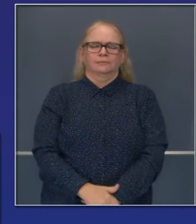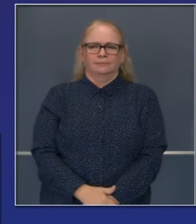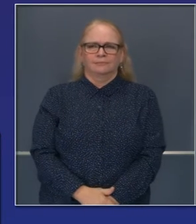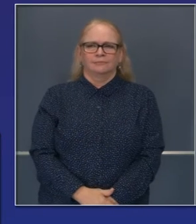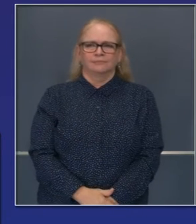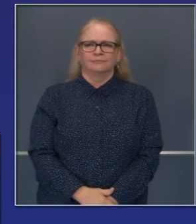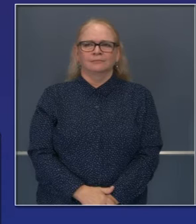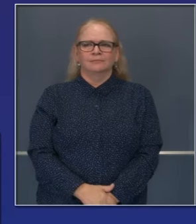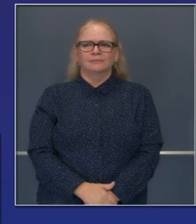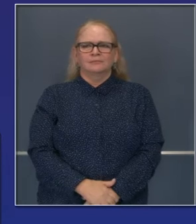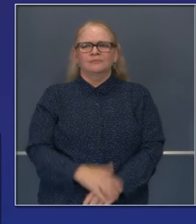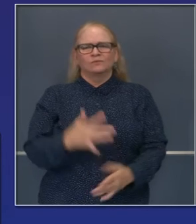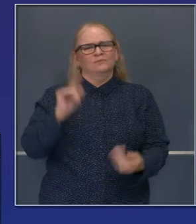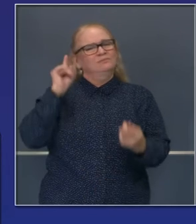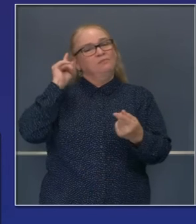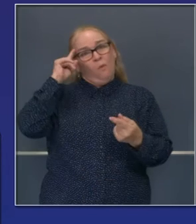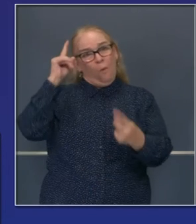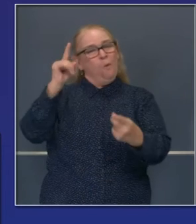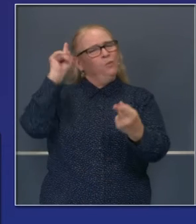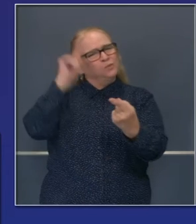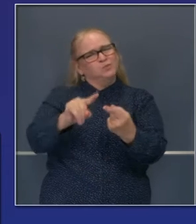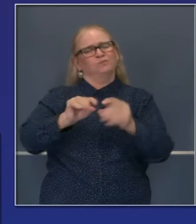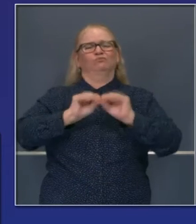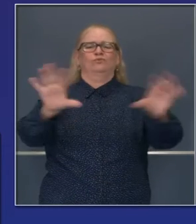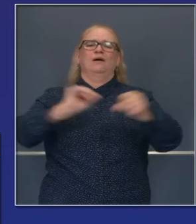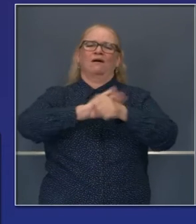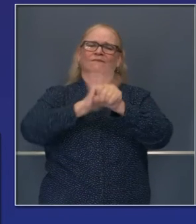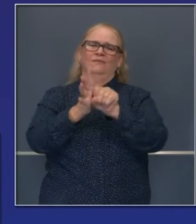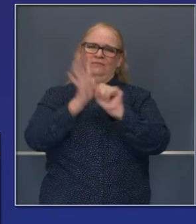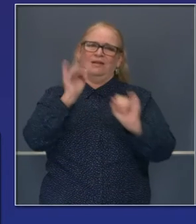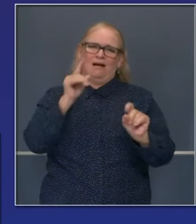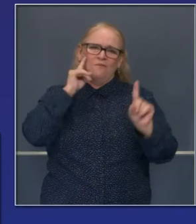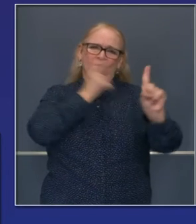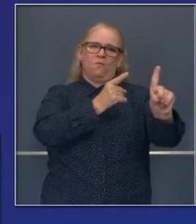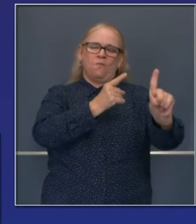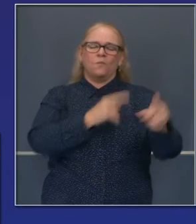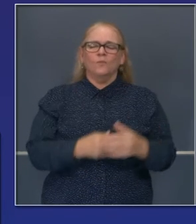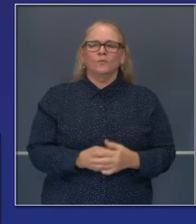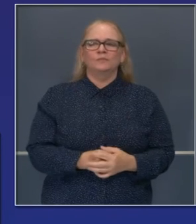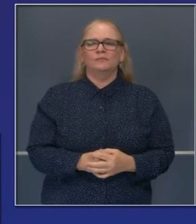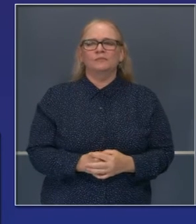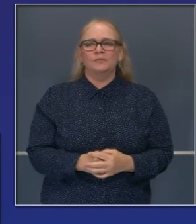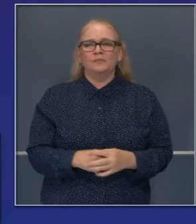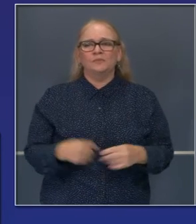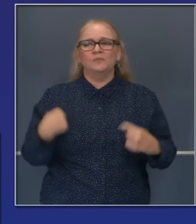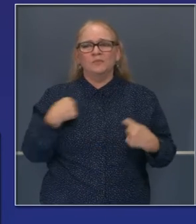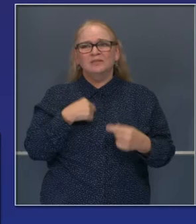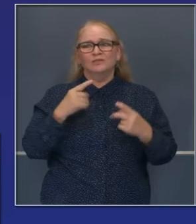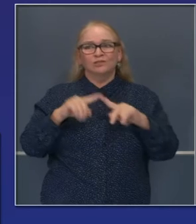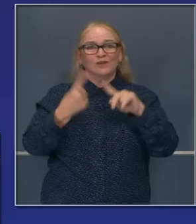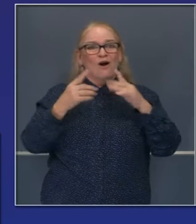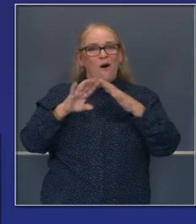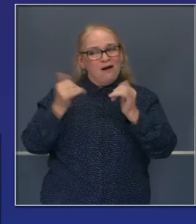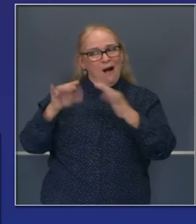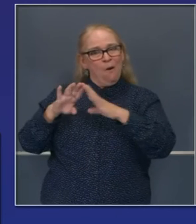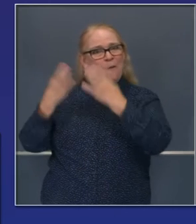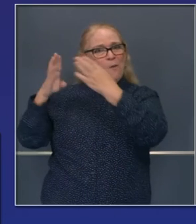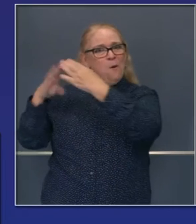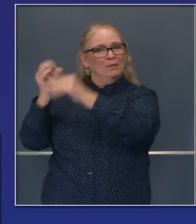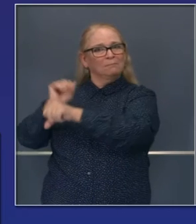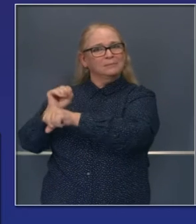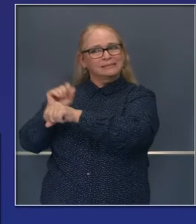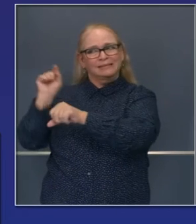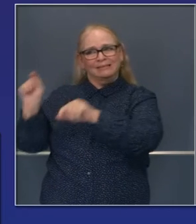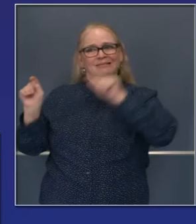ejercer higiene, lavándose las manos apropiadamente para reducir la transmisión del virus. Al abrir más y más sectores de la